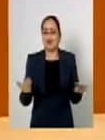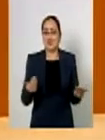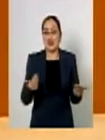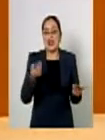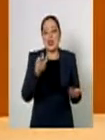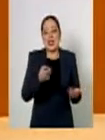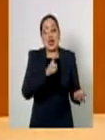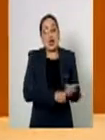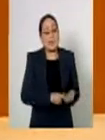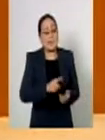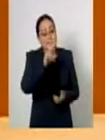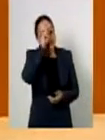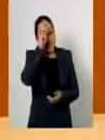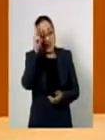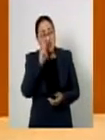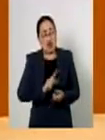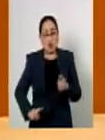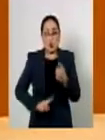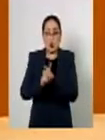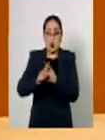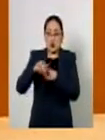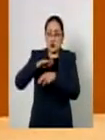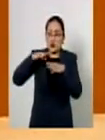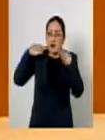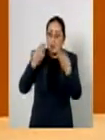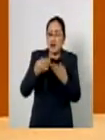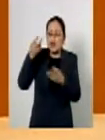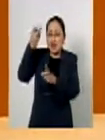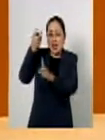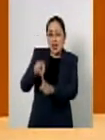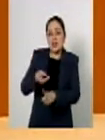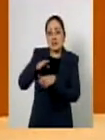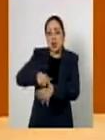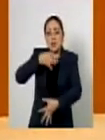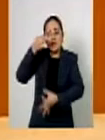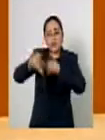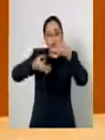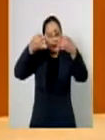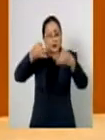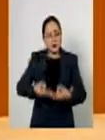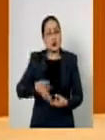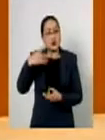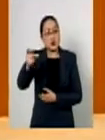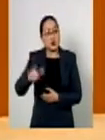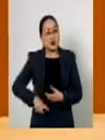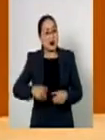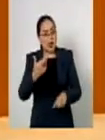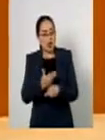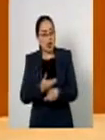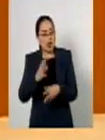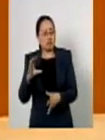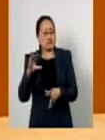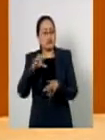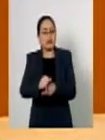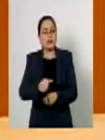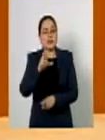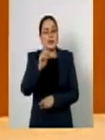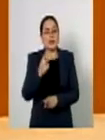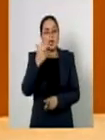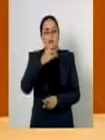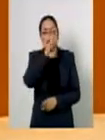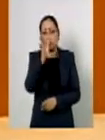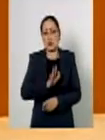con más problemas de crimen organizado ejerció en publicidad oficial un monto equivalente al 38